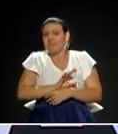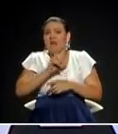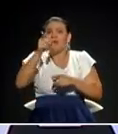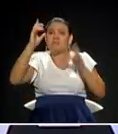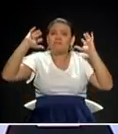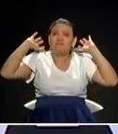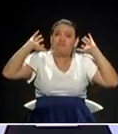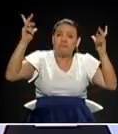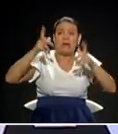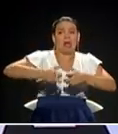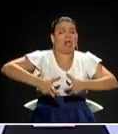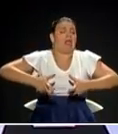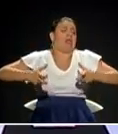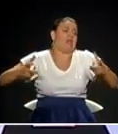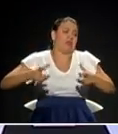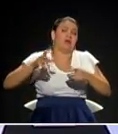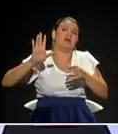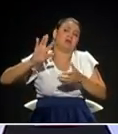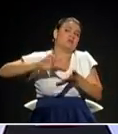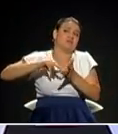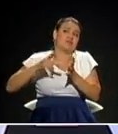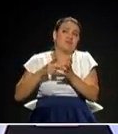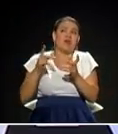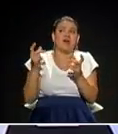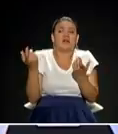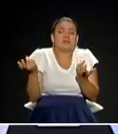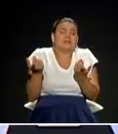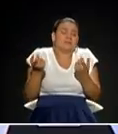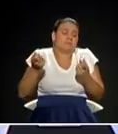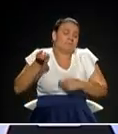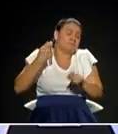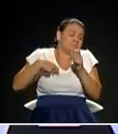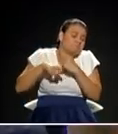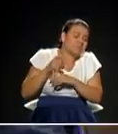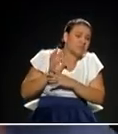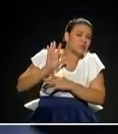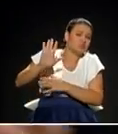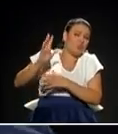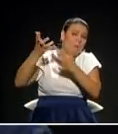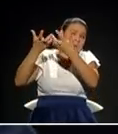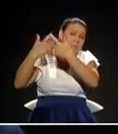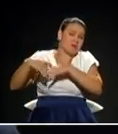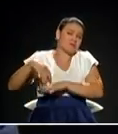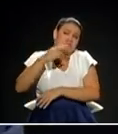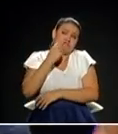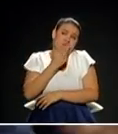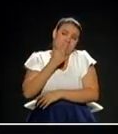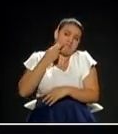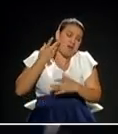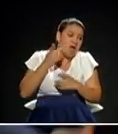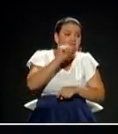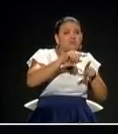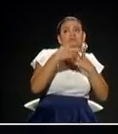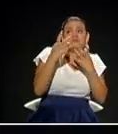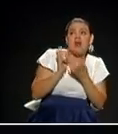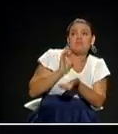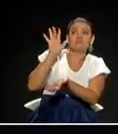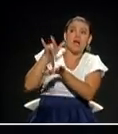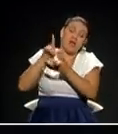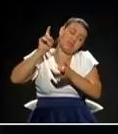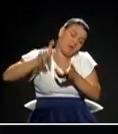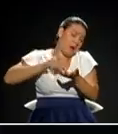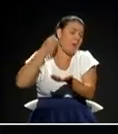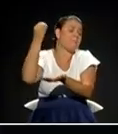conciertos son un negocio, los montan privado. Y ese privado, pues, debe pagar... Las personas que quieran ir a ese espacio, pues, deben de pagar por las